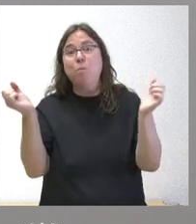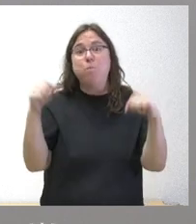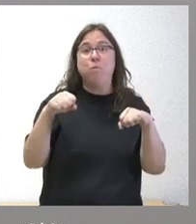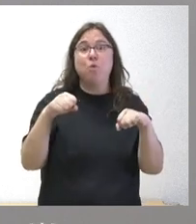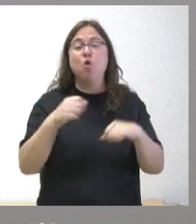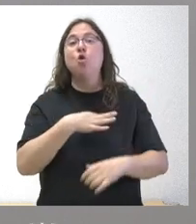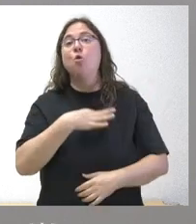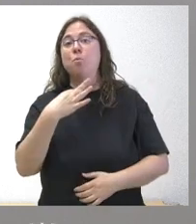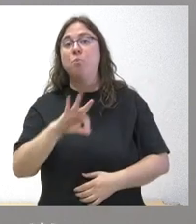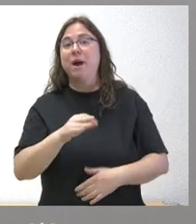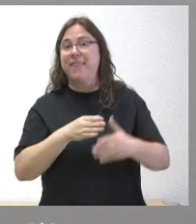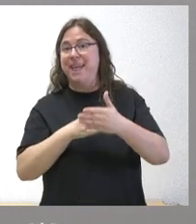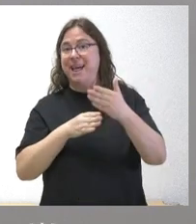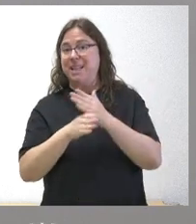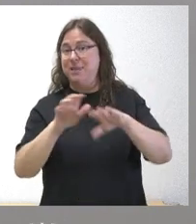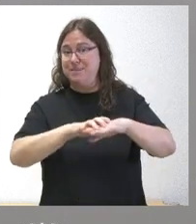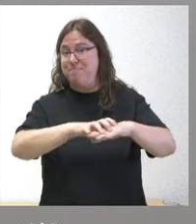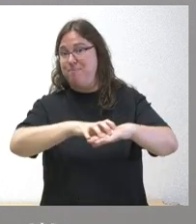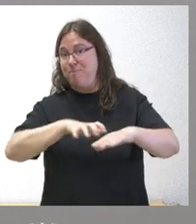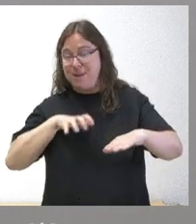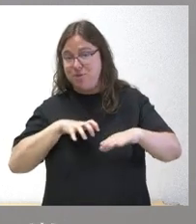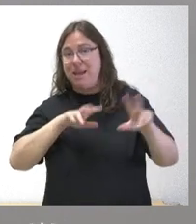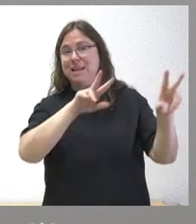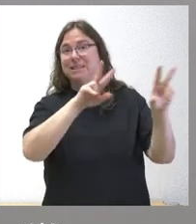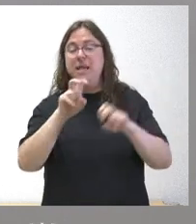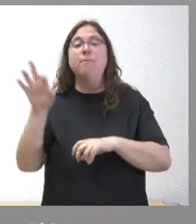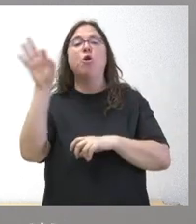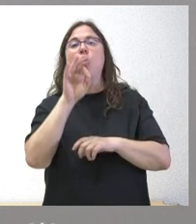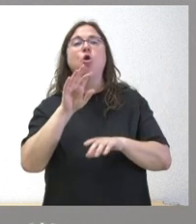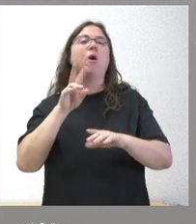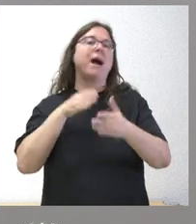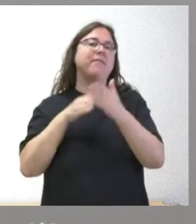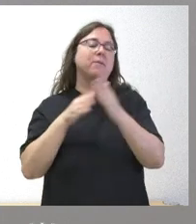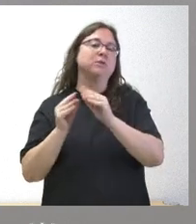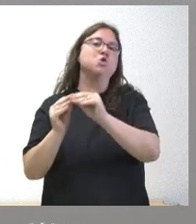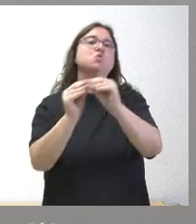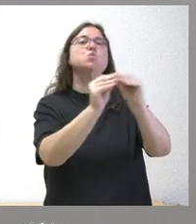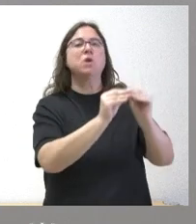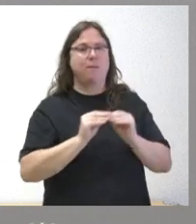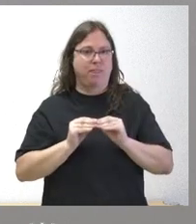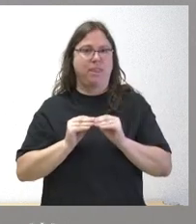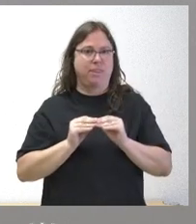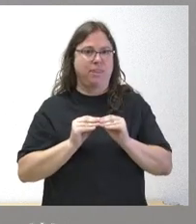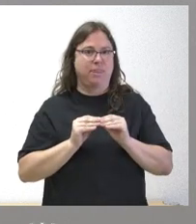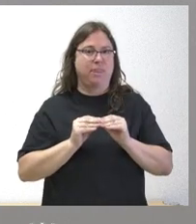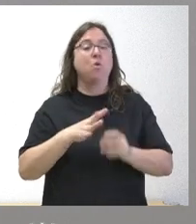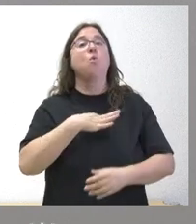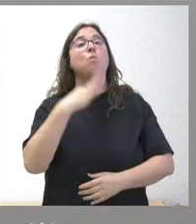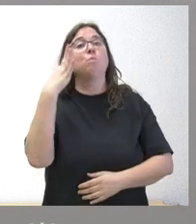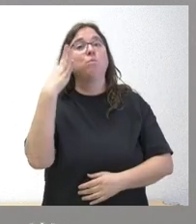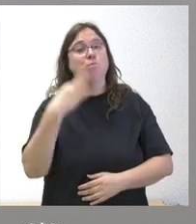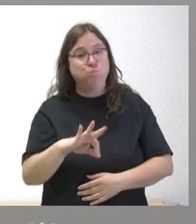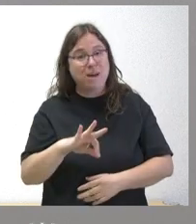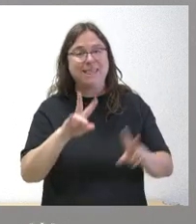puede ser por la vía de la mayoría para sacar adelante temas o por la vía de la unanimidad yo creo que también hay que hacer posible el